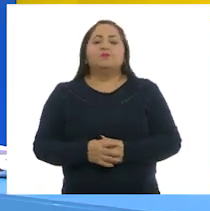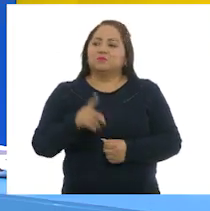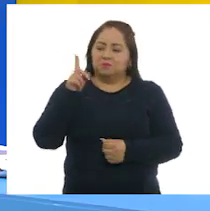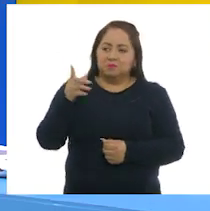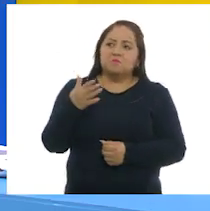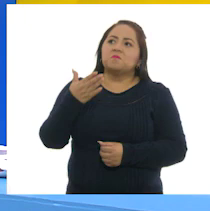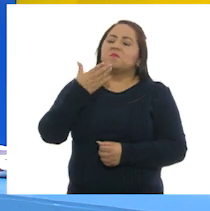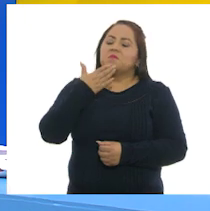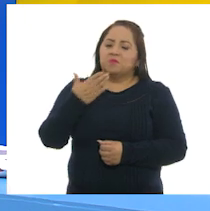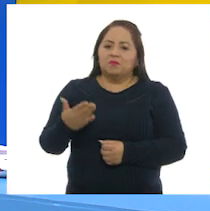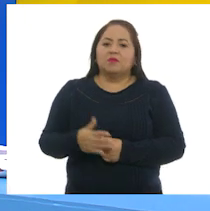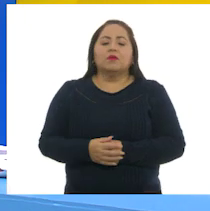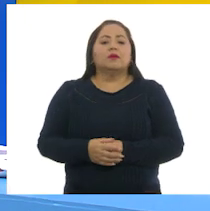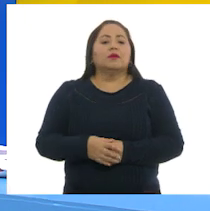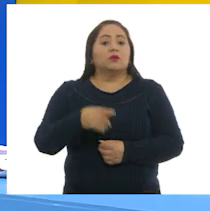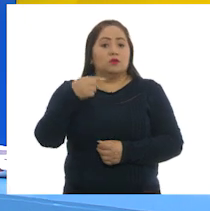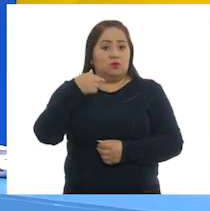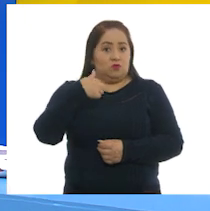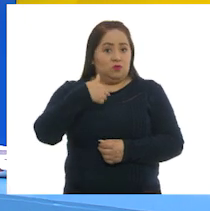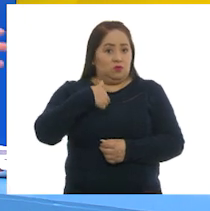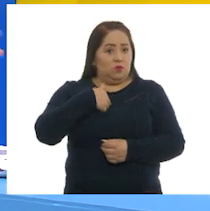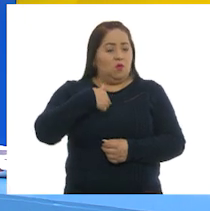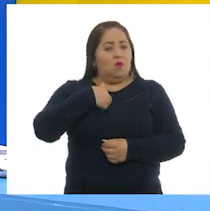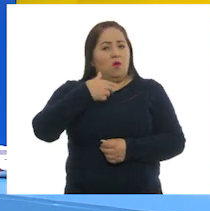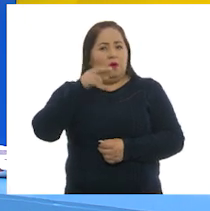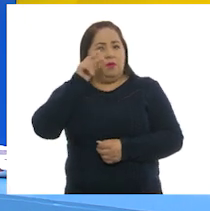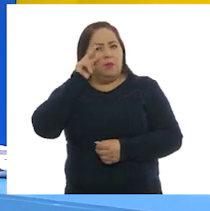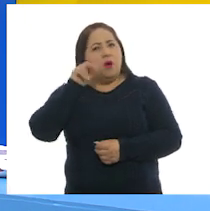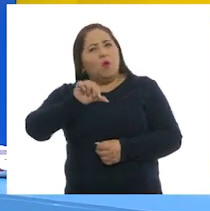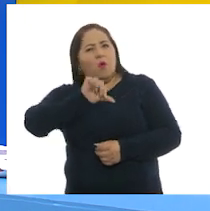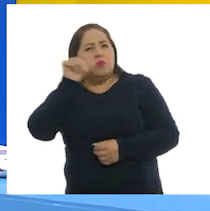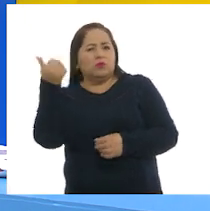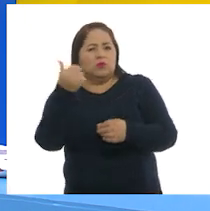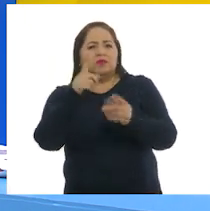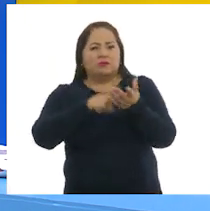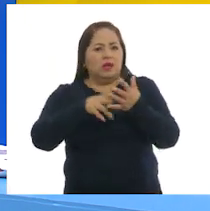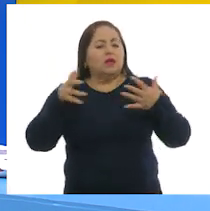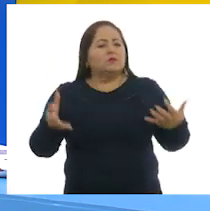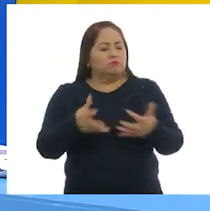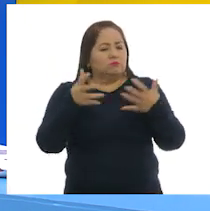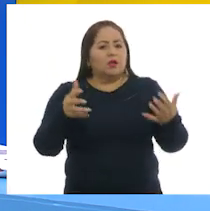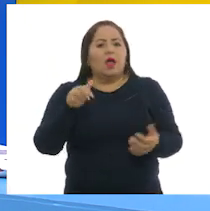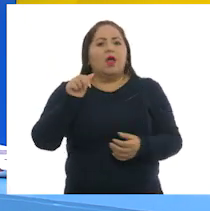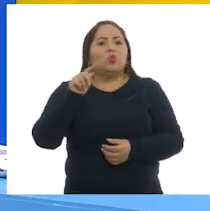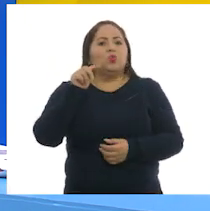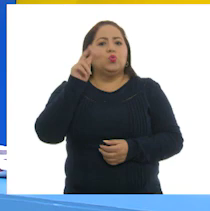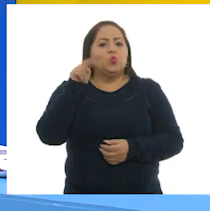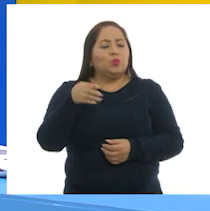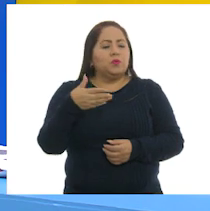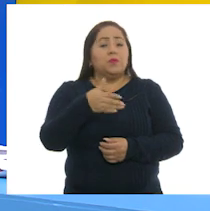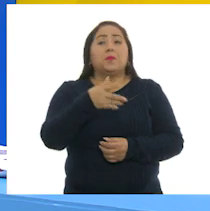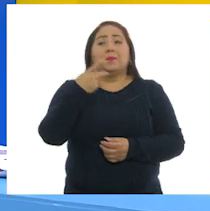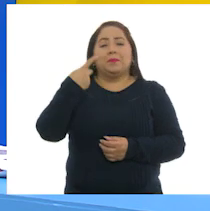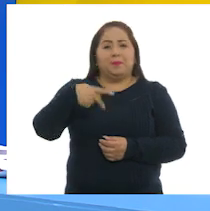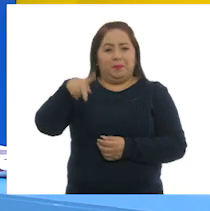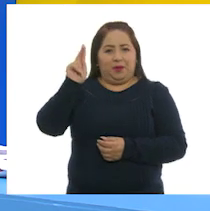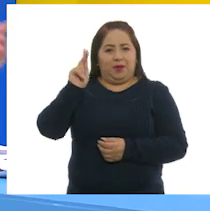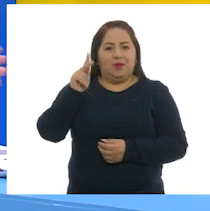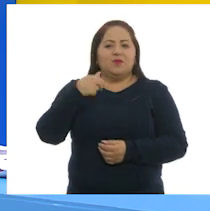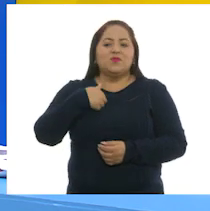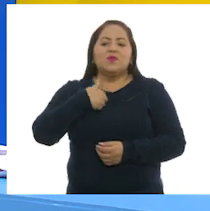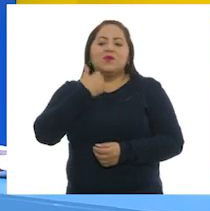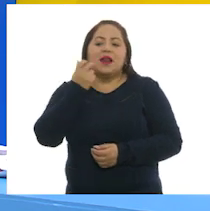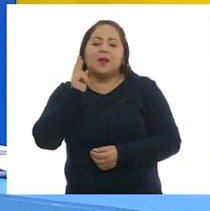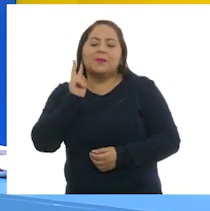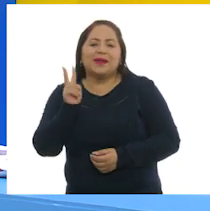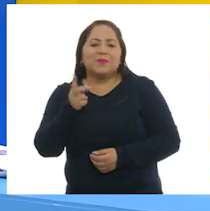bien, Larisa, por supuesto, yo preparo algunas otras versiones también de ensaladas de atún, pero me encantará probar tu